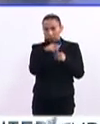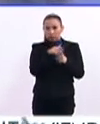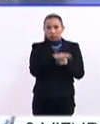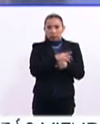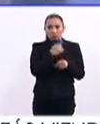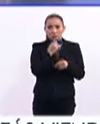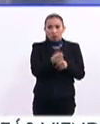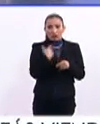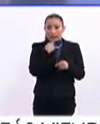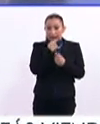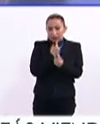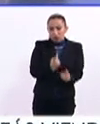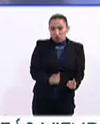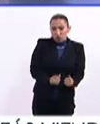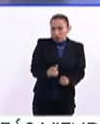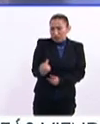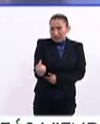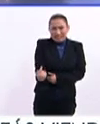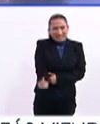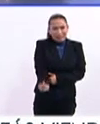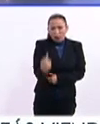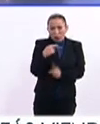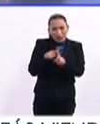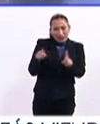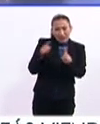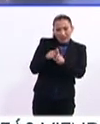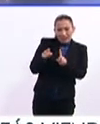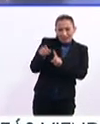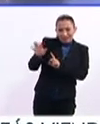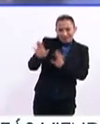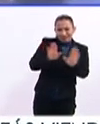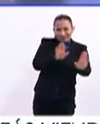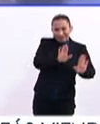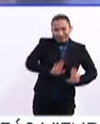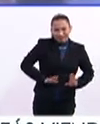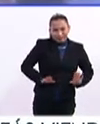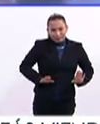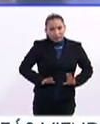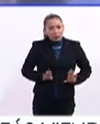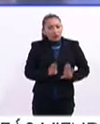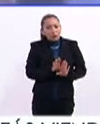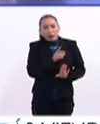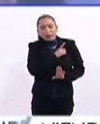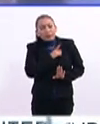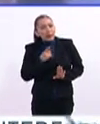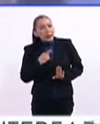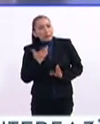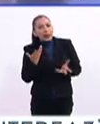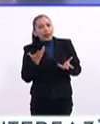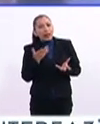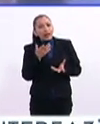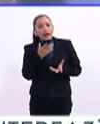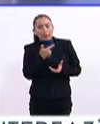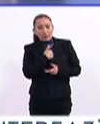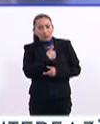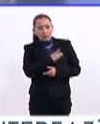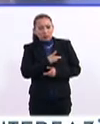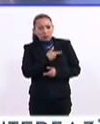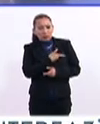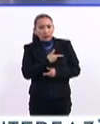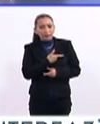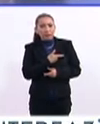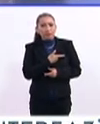menores de edad, con muchas diversidades? ¿Cómo debe ser esa inercia? Me gustaría que